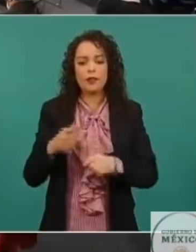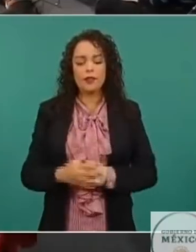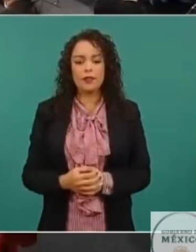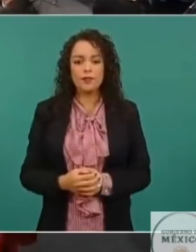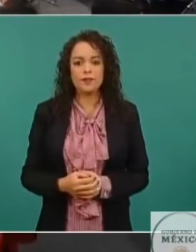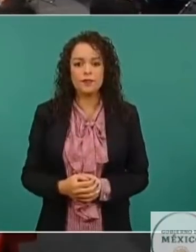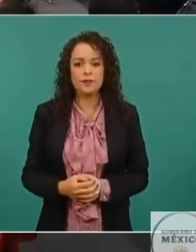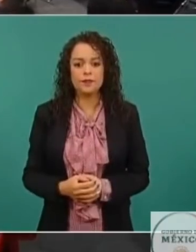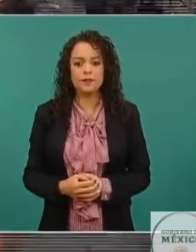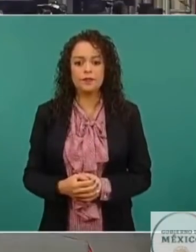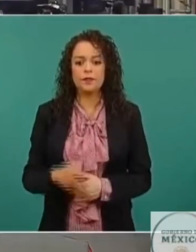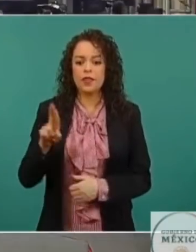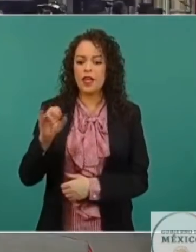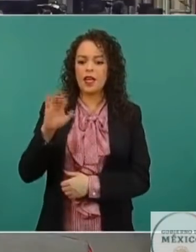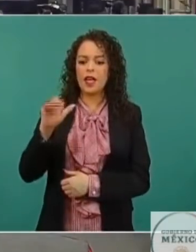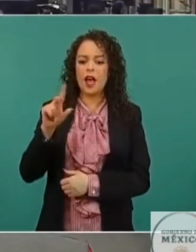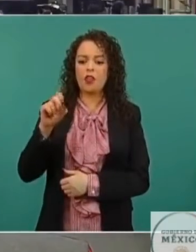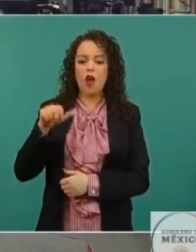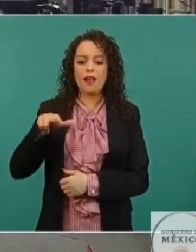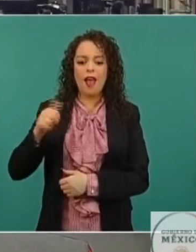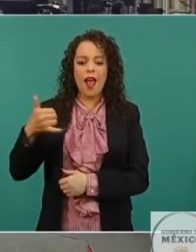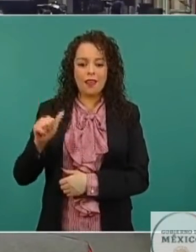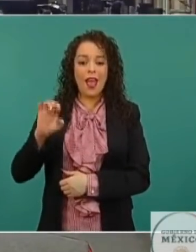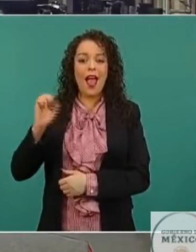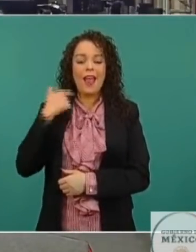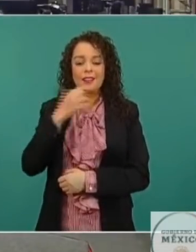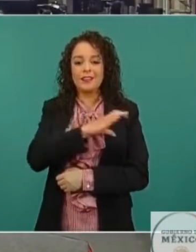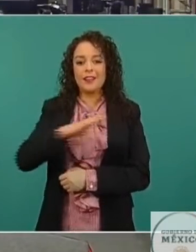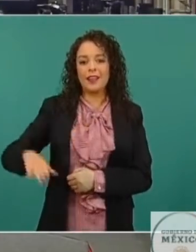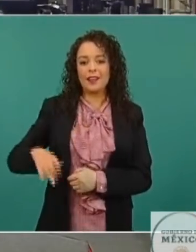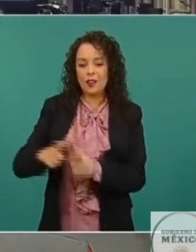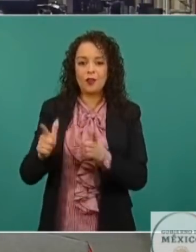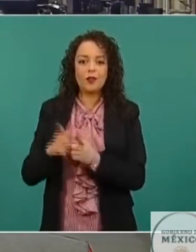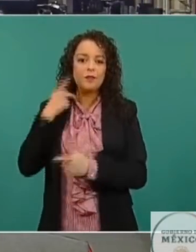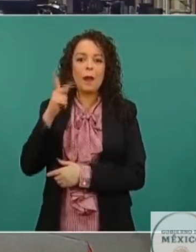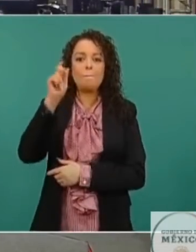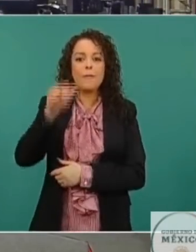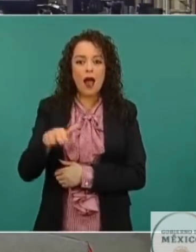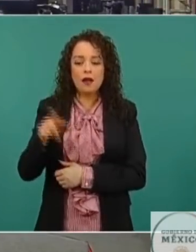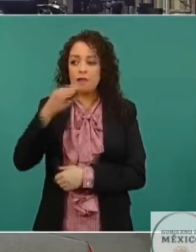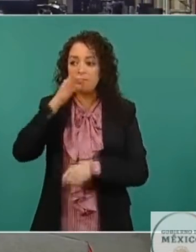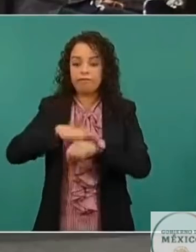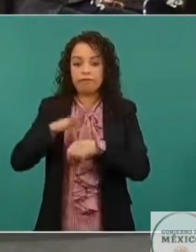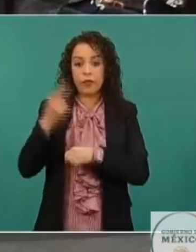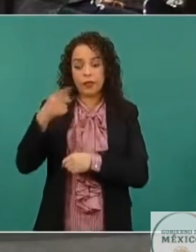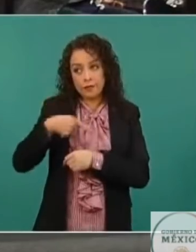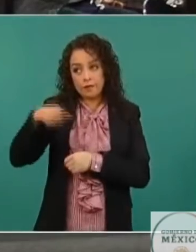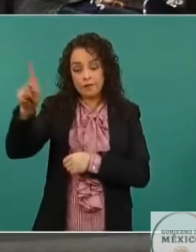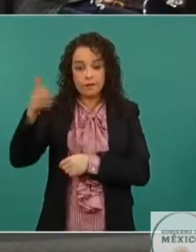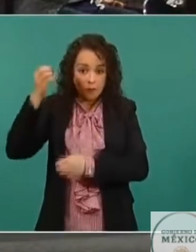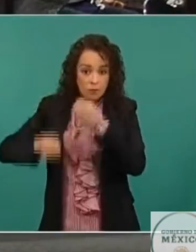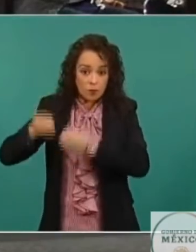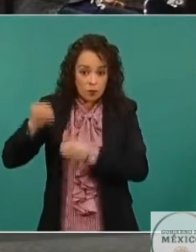Estoy pasando Ricardo Anaya, que candidato presidencial del PAN, en esta comparecencia inicial a la que se le llama y a la que incluso